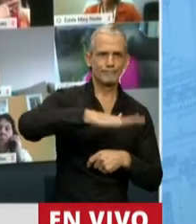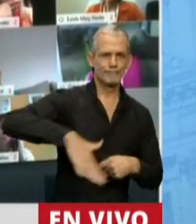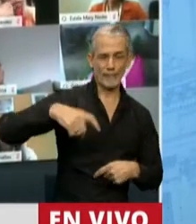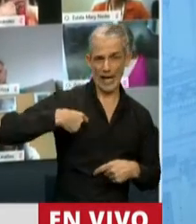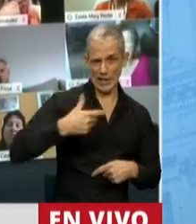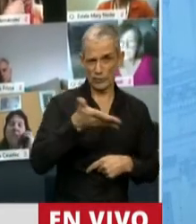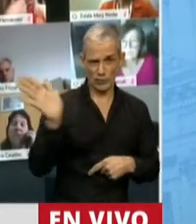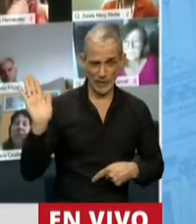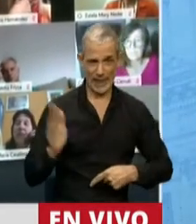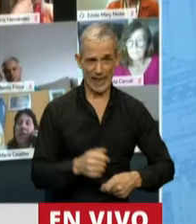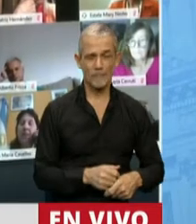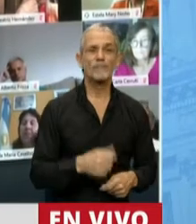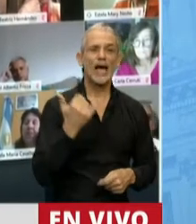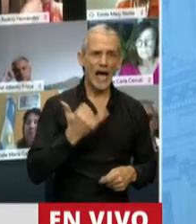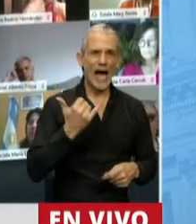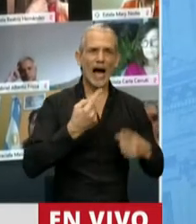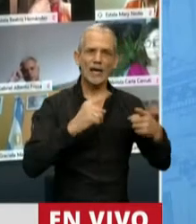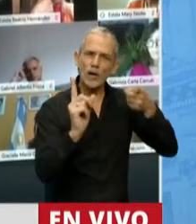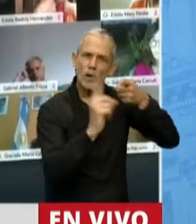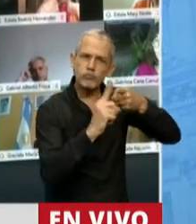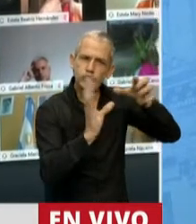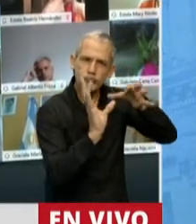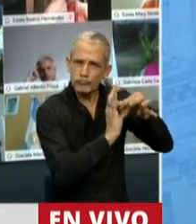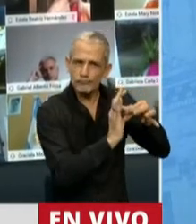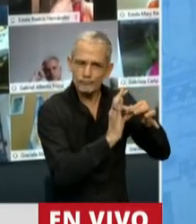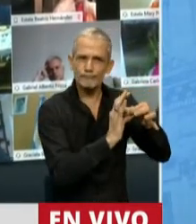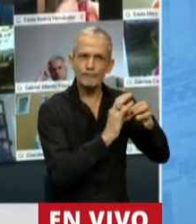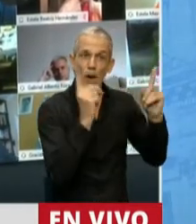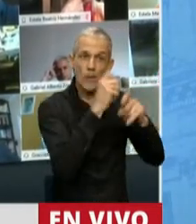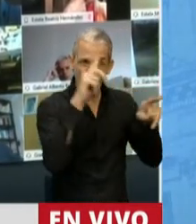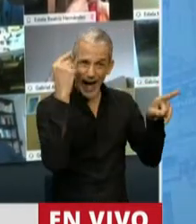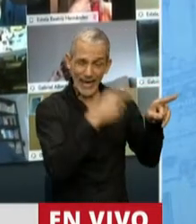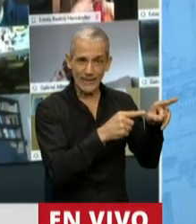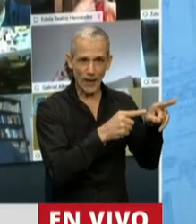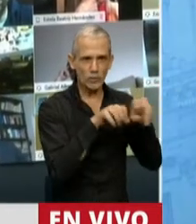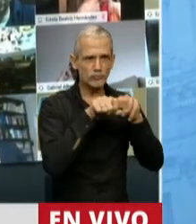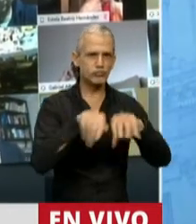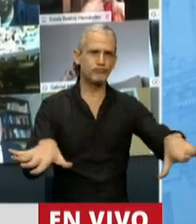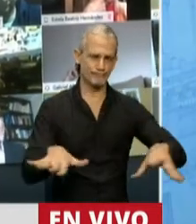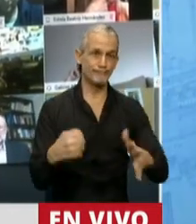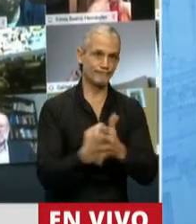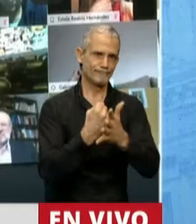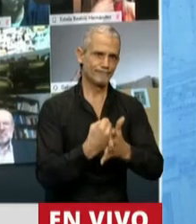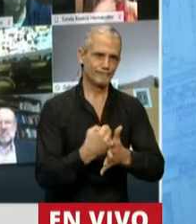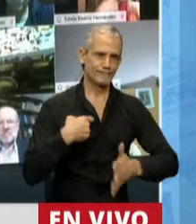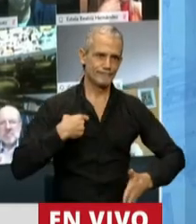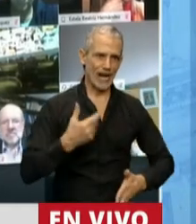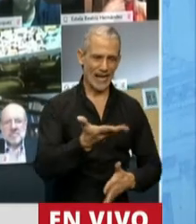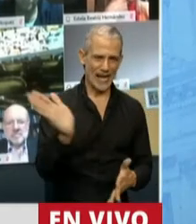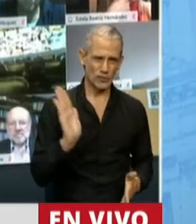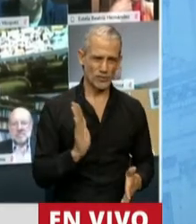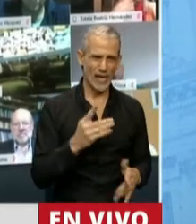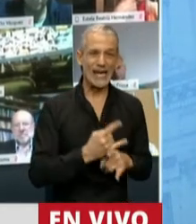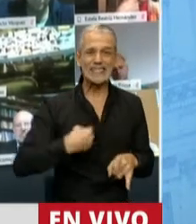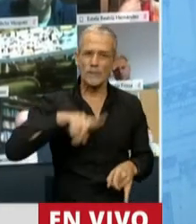social. Hay vasos comunicantes que hacen que las dificultades del Estado naturalmente impacten en la sociedad. Y siempre